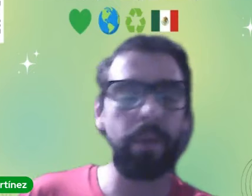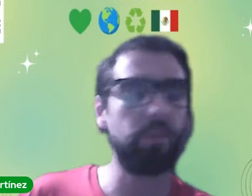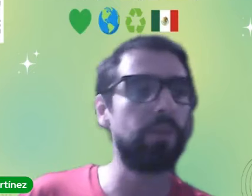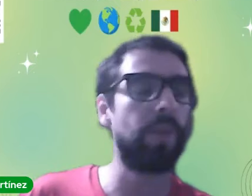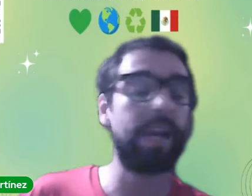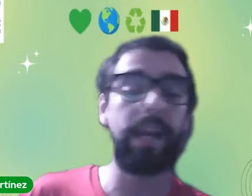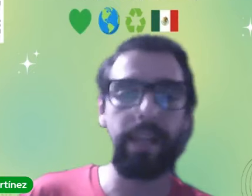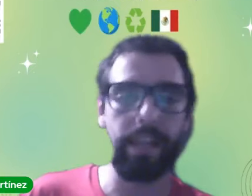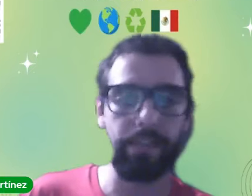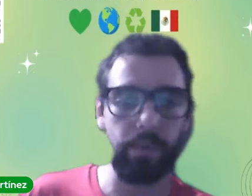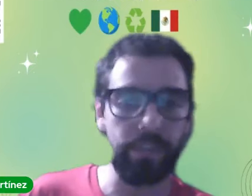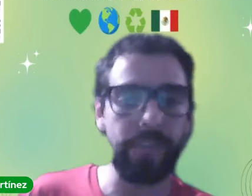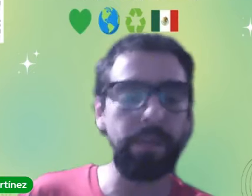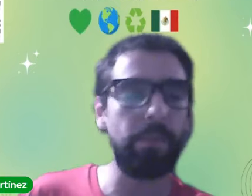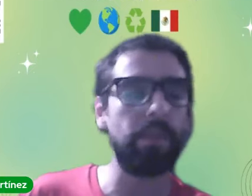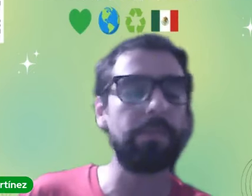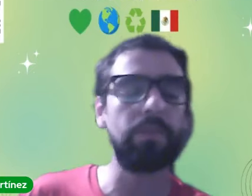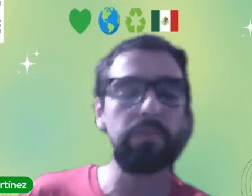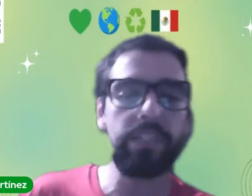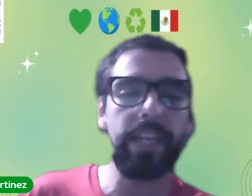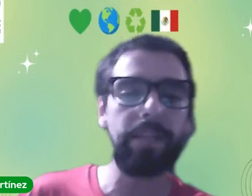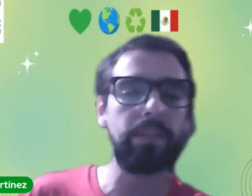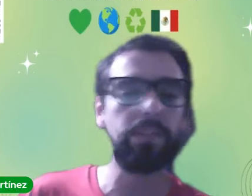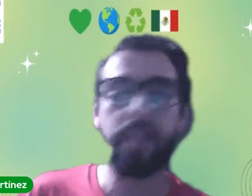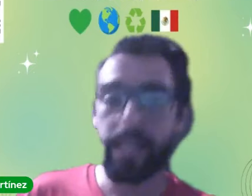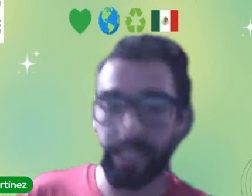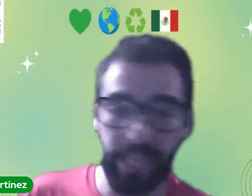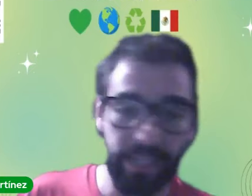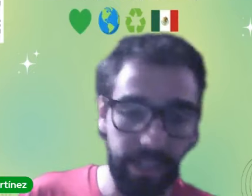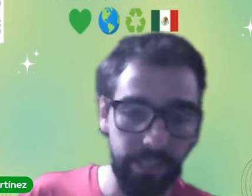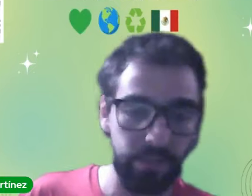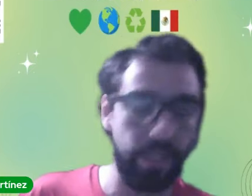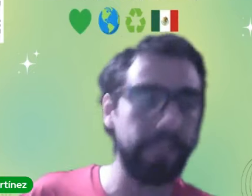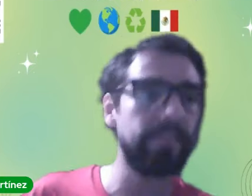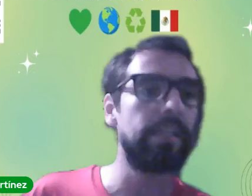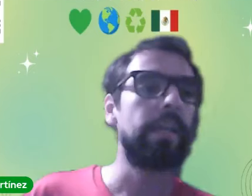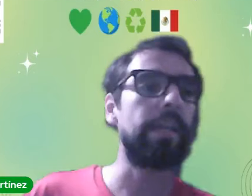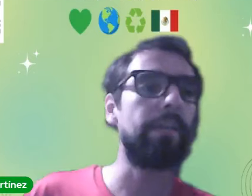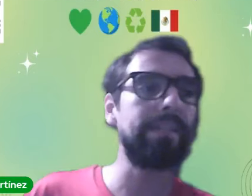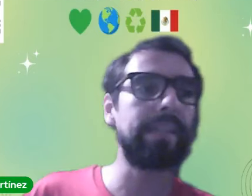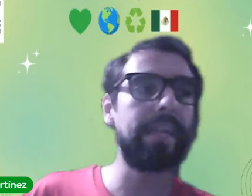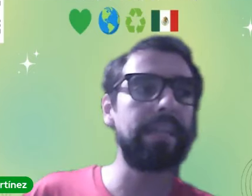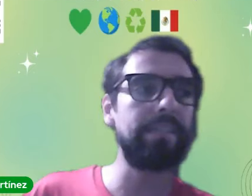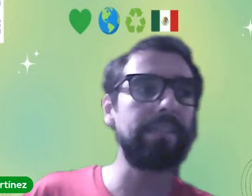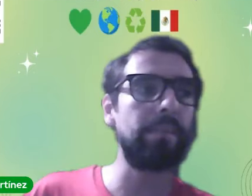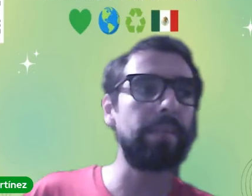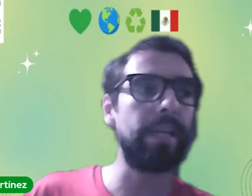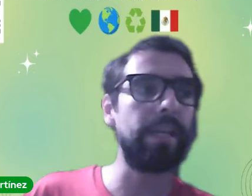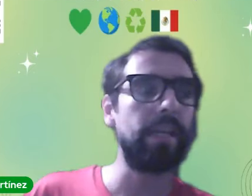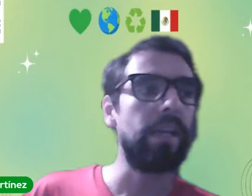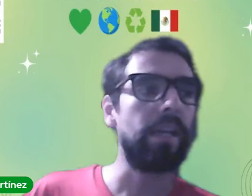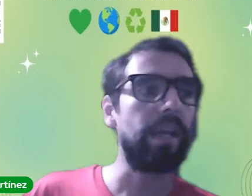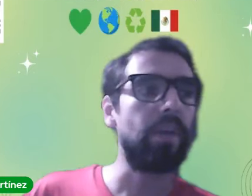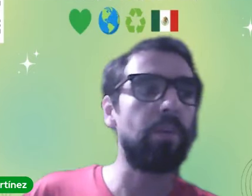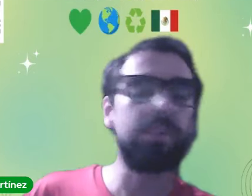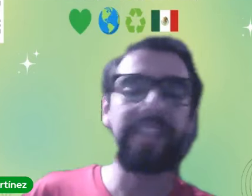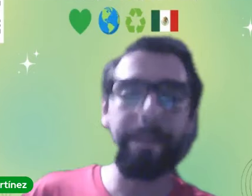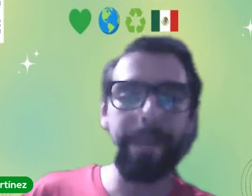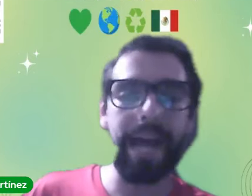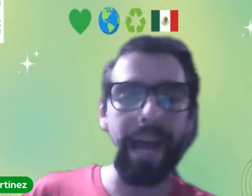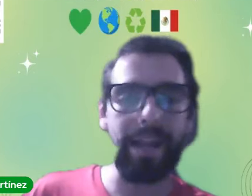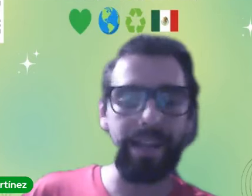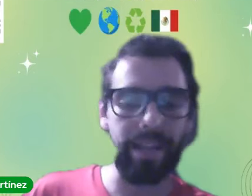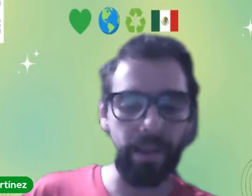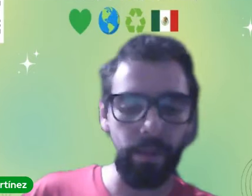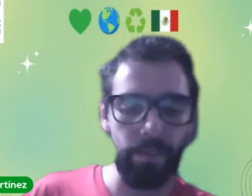va a continuar la dificultad para poder producir alimentos que lleguen a las ciudades va a ser cada vez también un tema